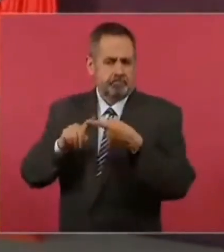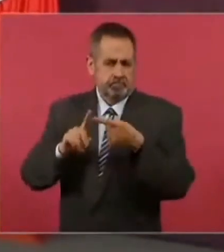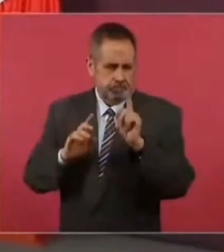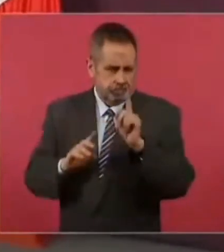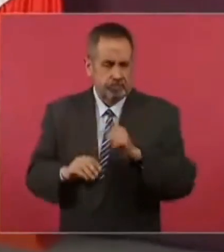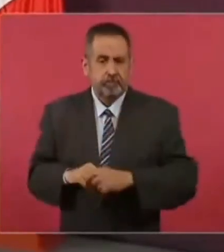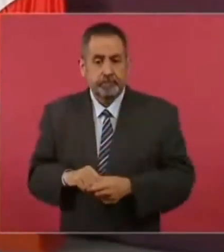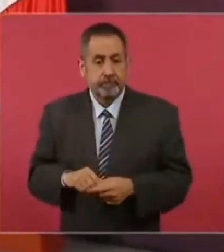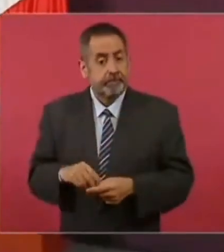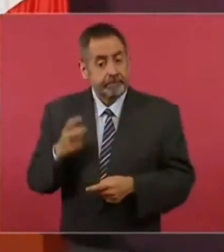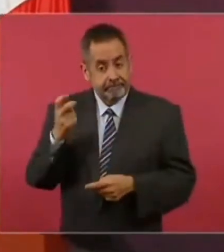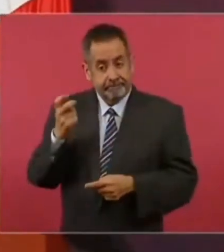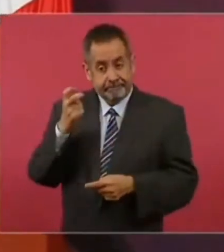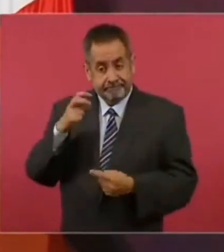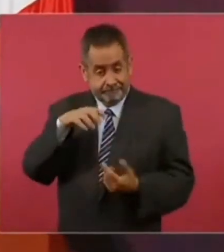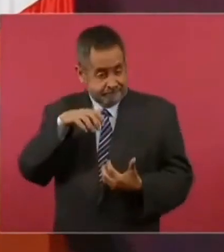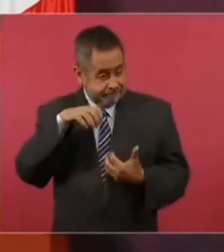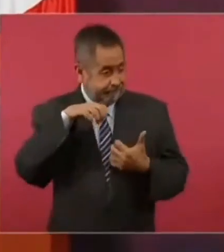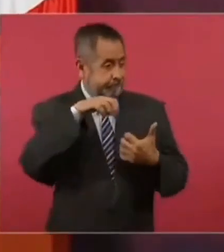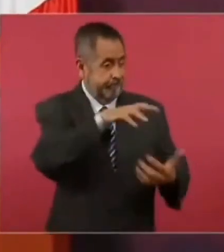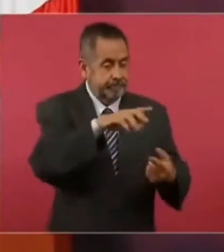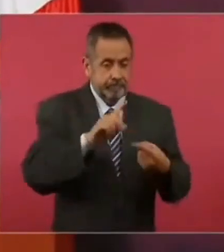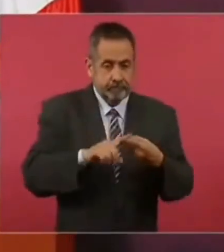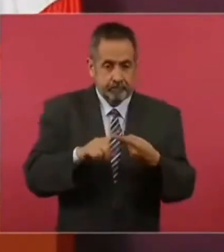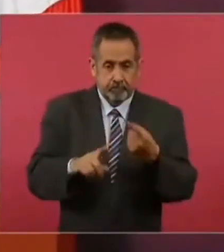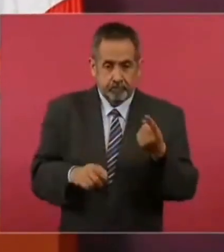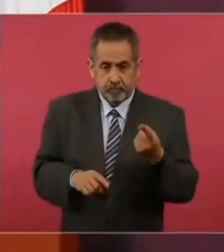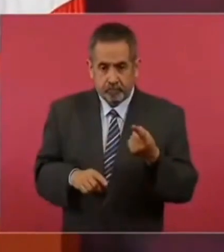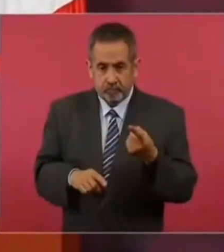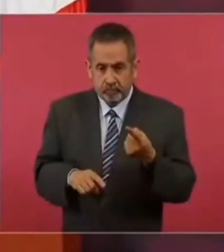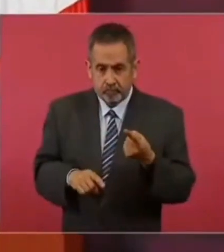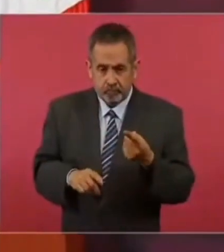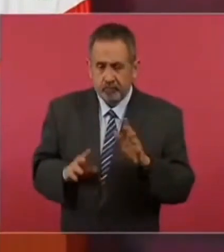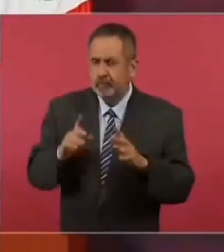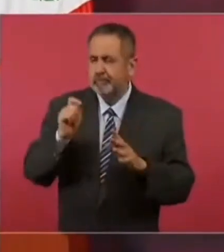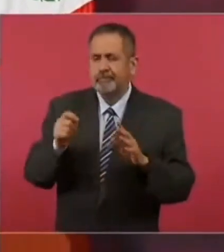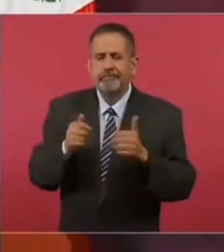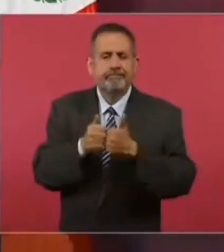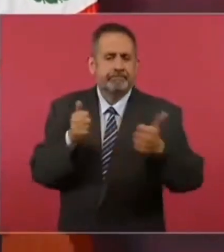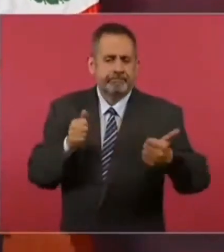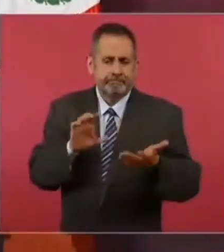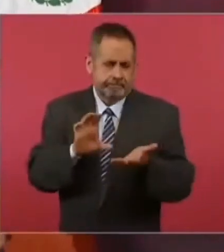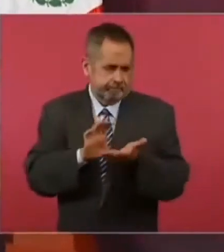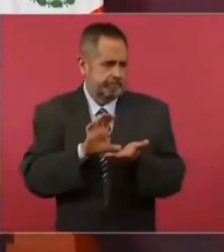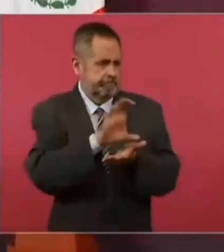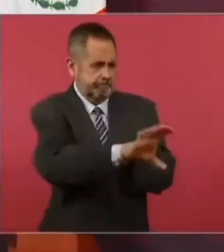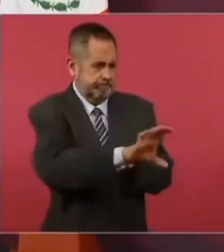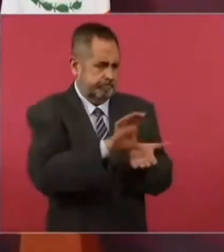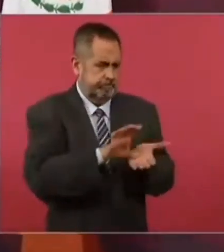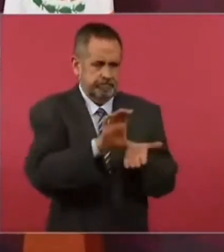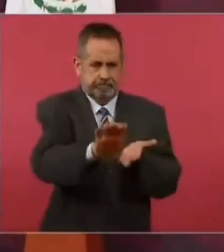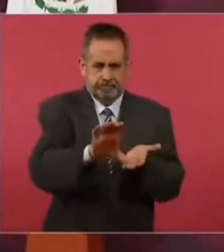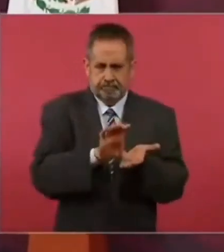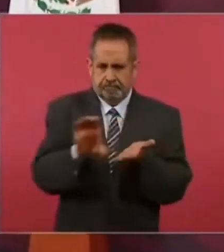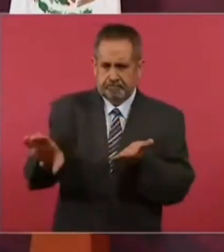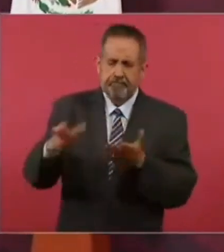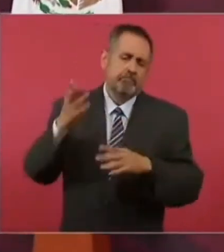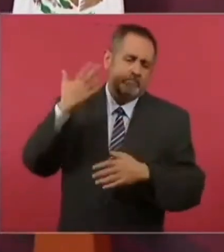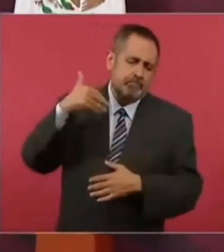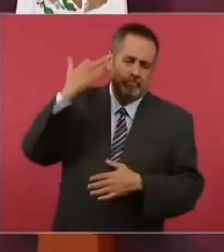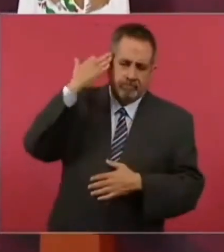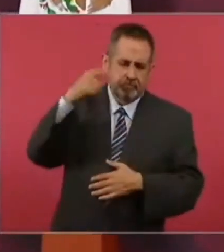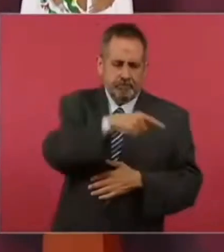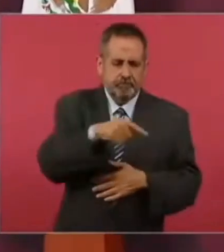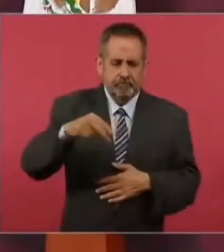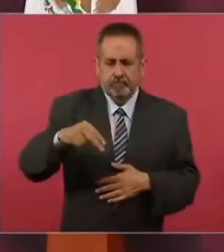ese sistema de descentralización que se echó a andar en el periodo neoliberal fue